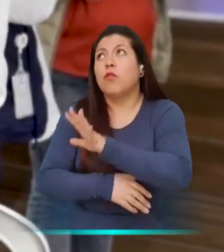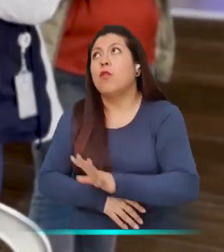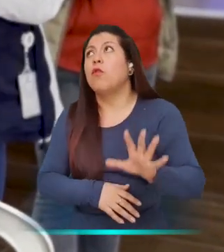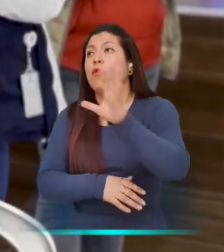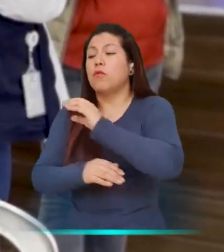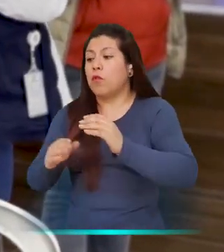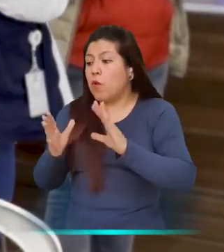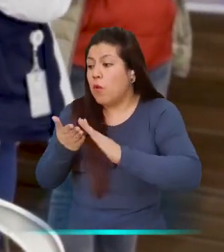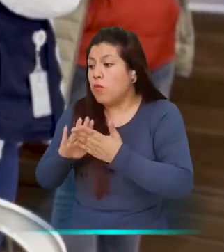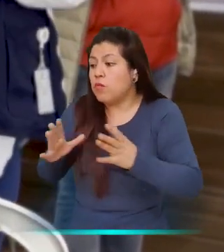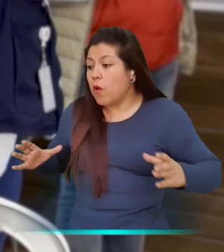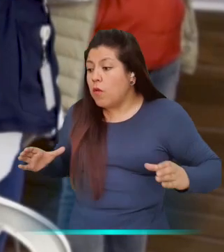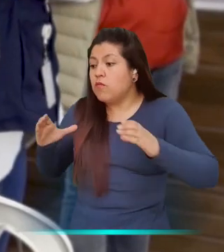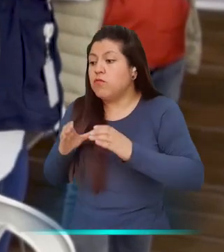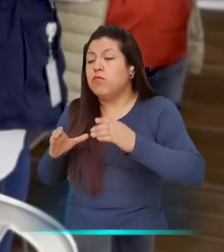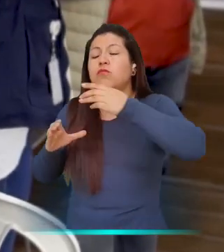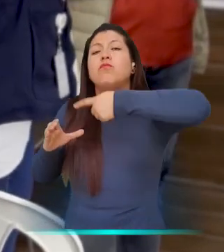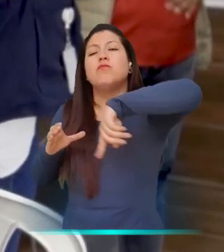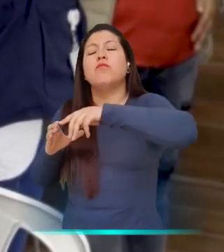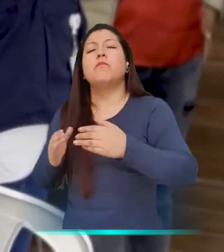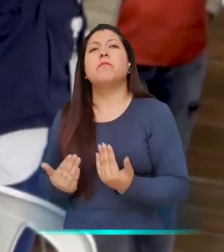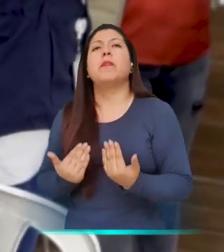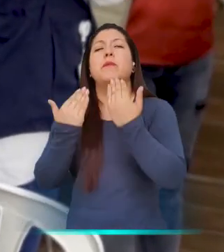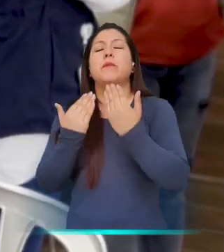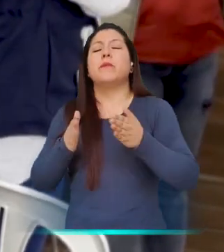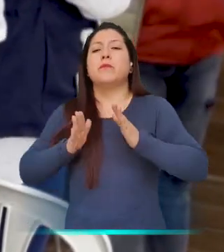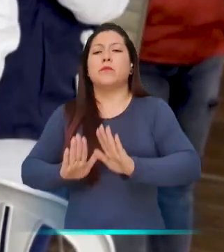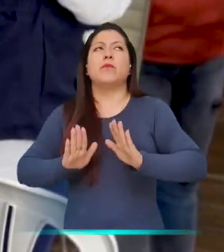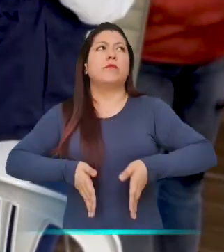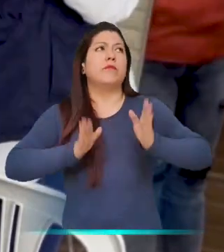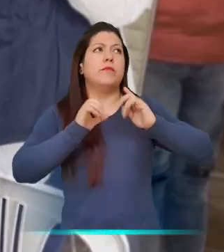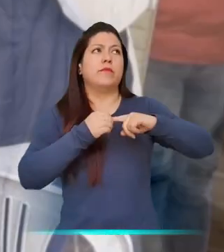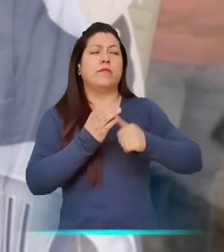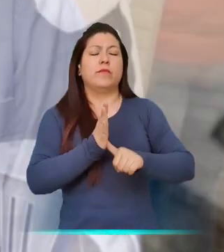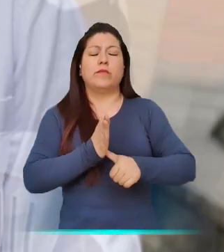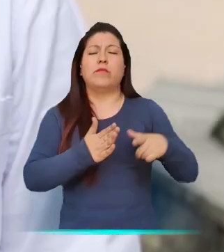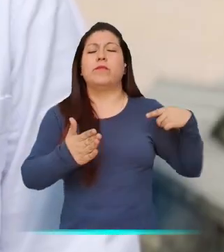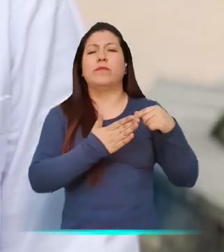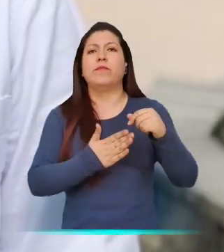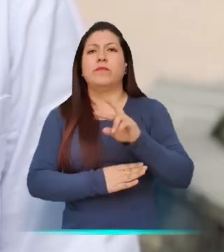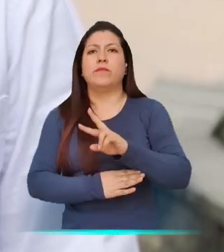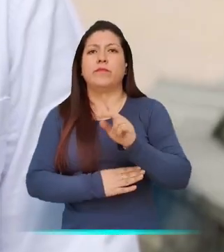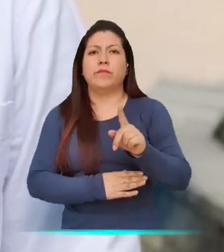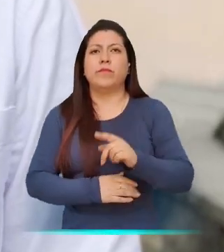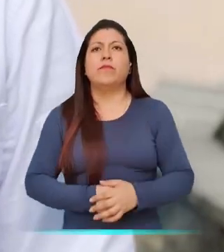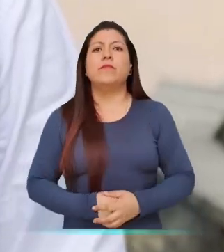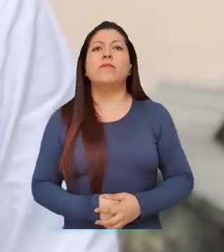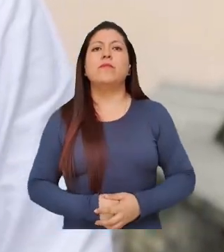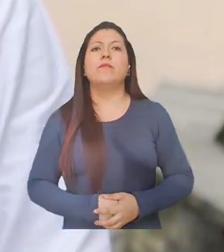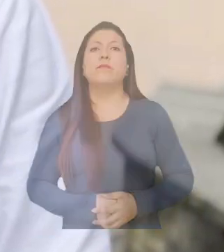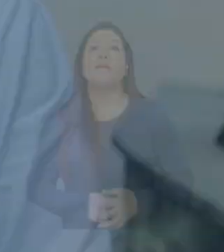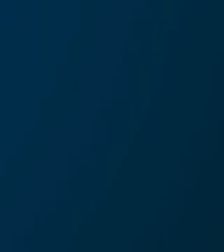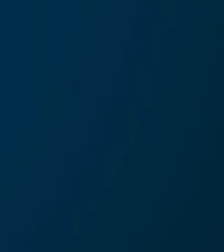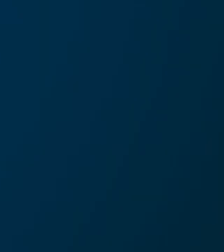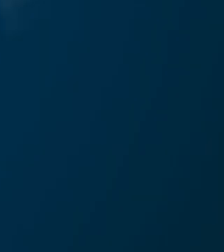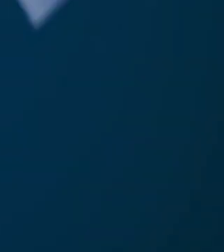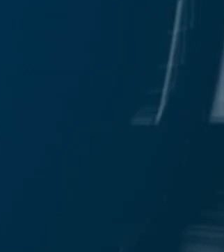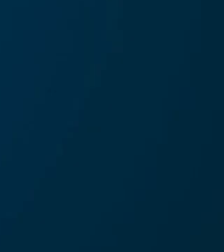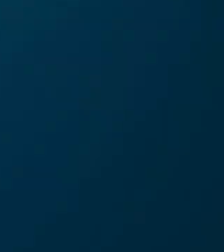nuestros registradores y socializar con la comunidad los beneficios de la Registraduría del Siglo XXI.